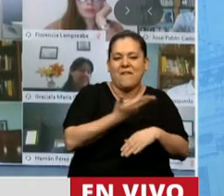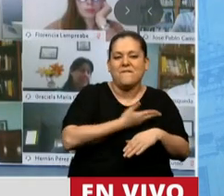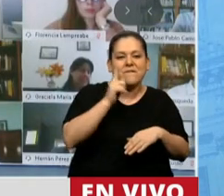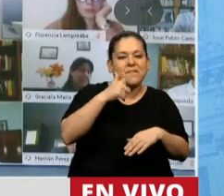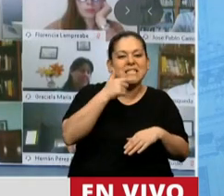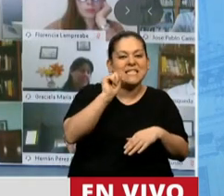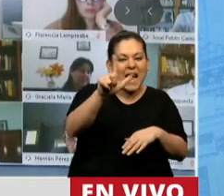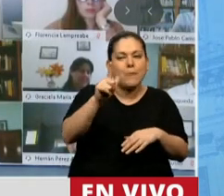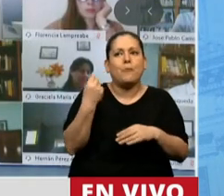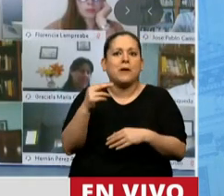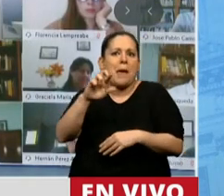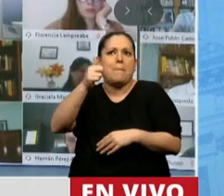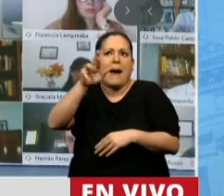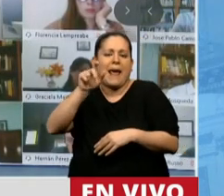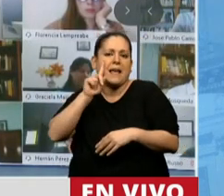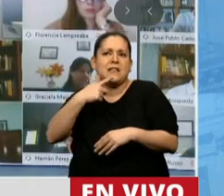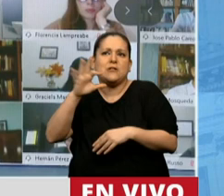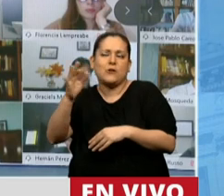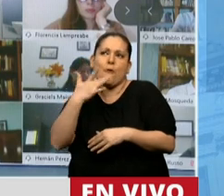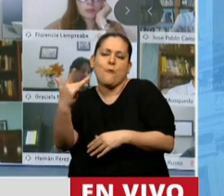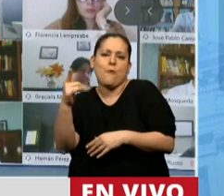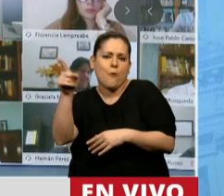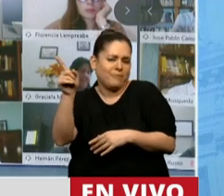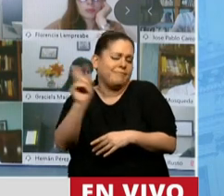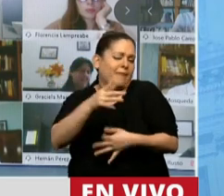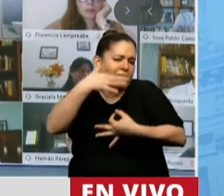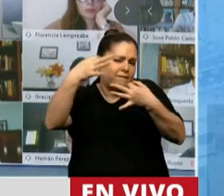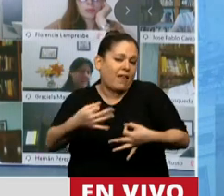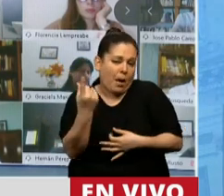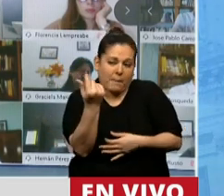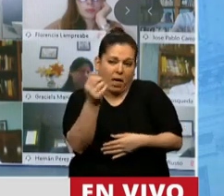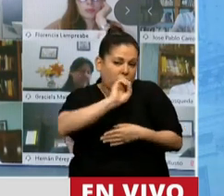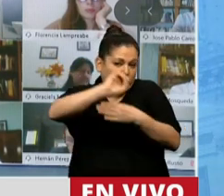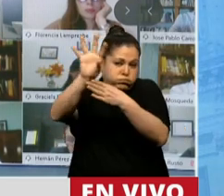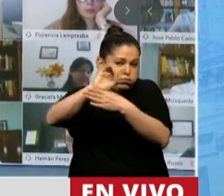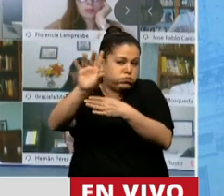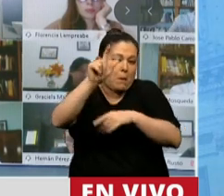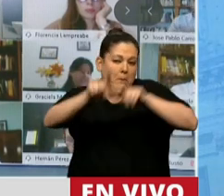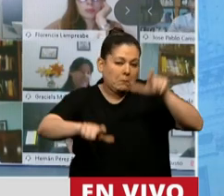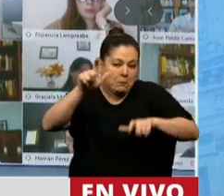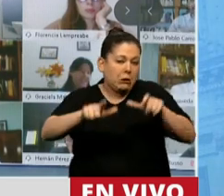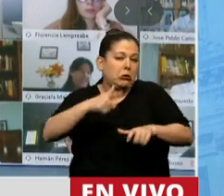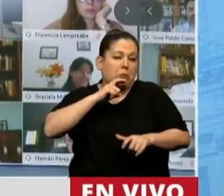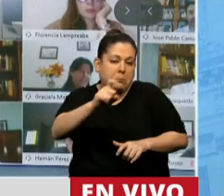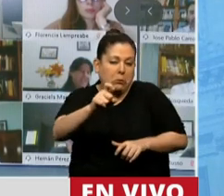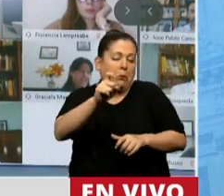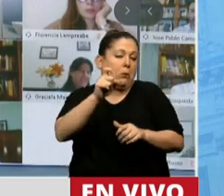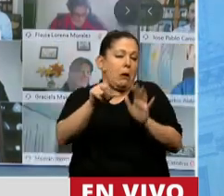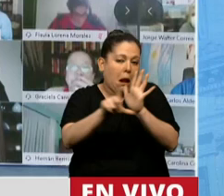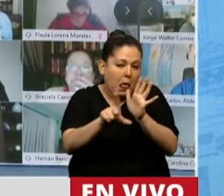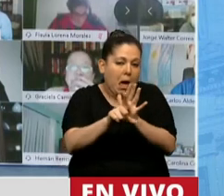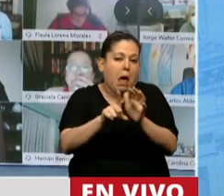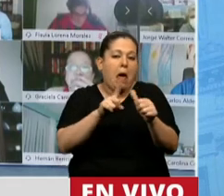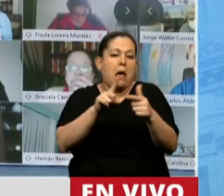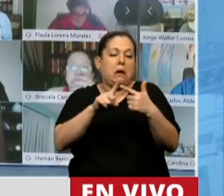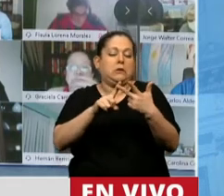pero en realidad para nosotros son guaridas porque es a donde se escapan los que delinquen, los que no cumplen con las leyes, los que no cumplen con